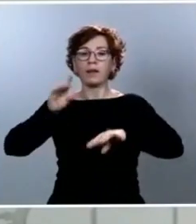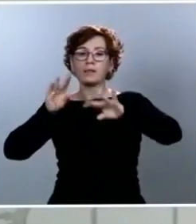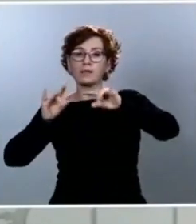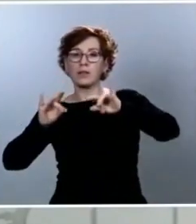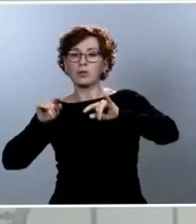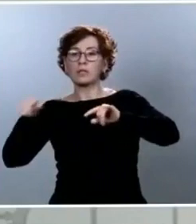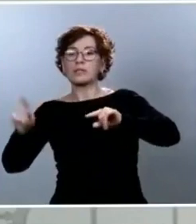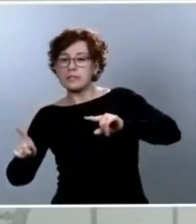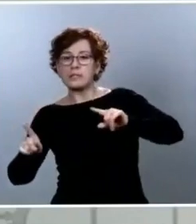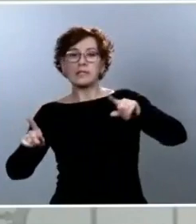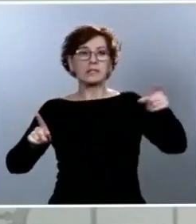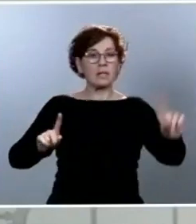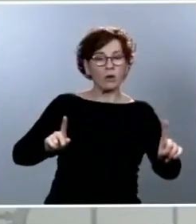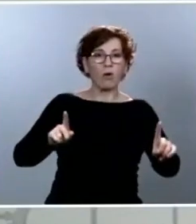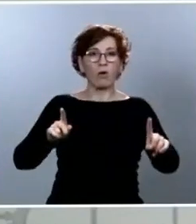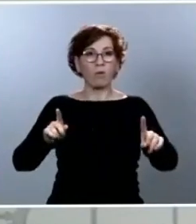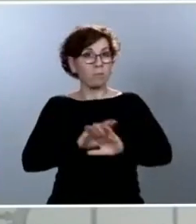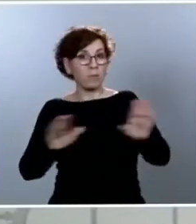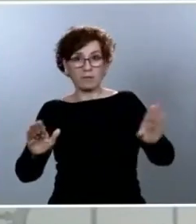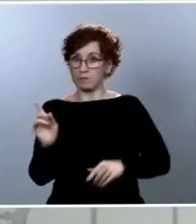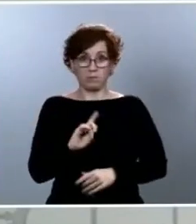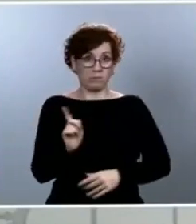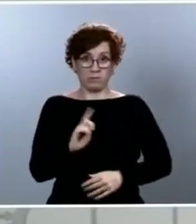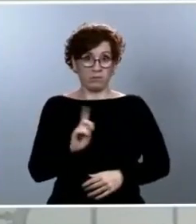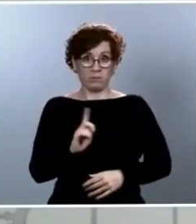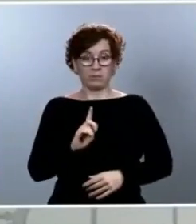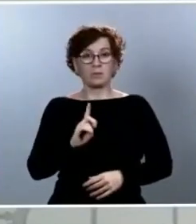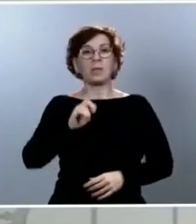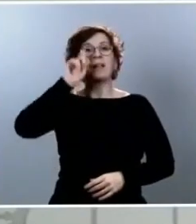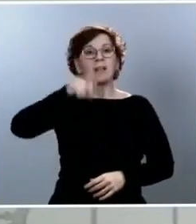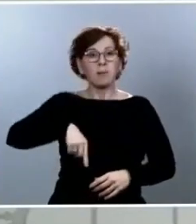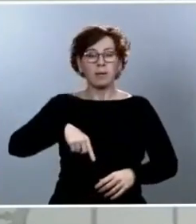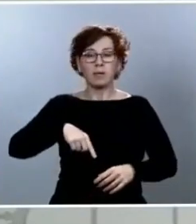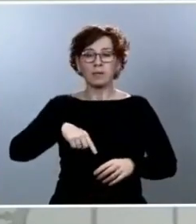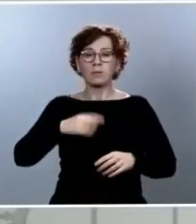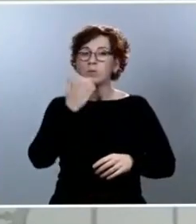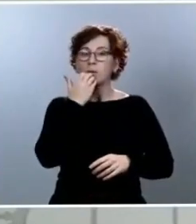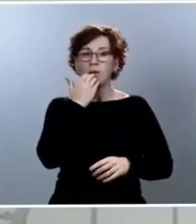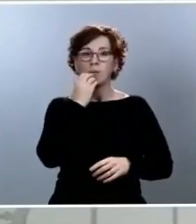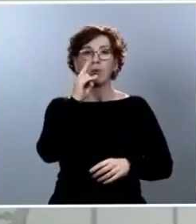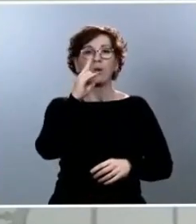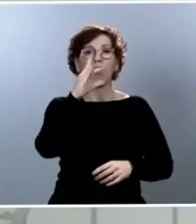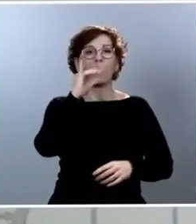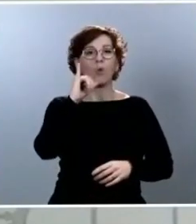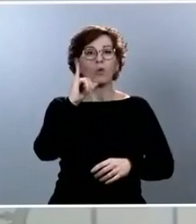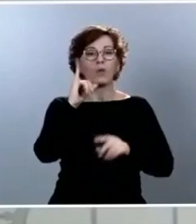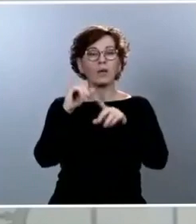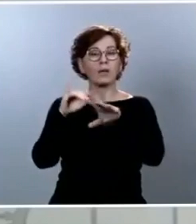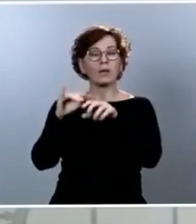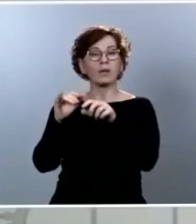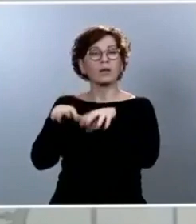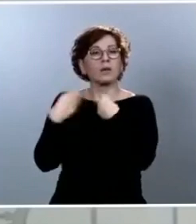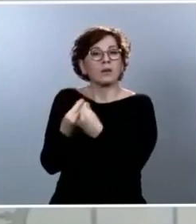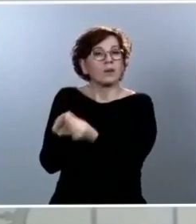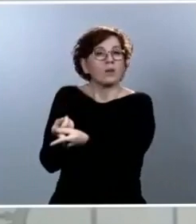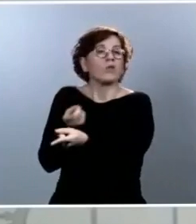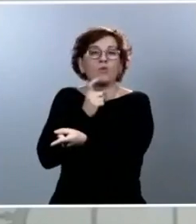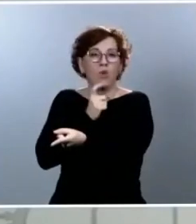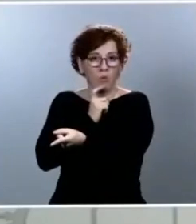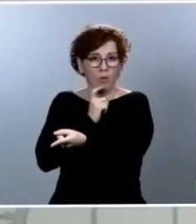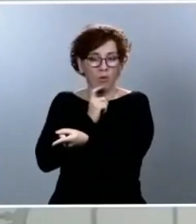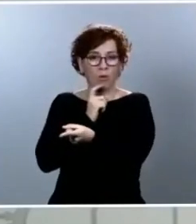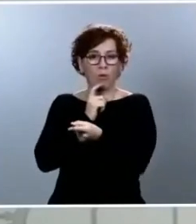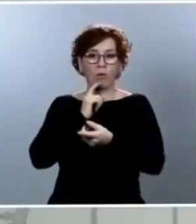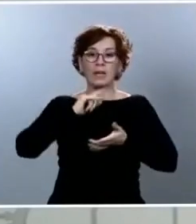a ser otras cuestiones, como, por ejemplo, el grado de ocupación de UCI, el grado también de fortalecimiento de los sistemas de salud